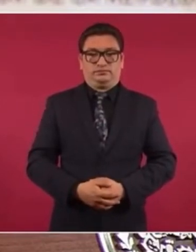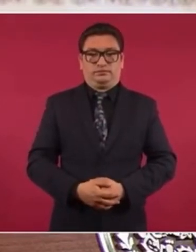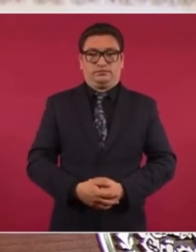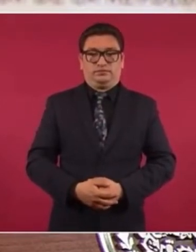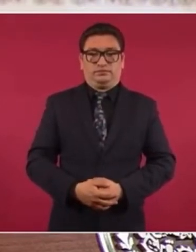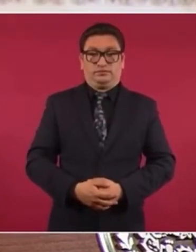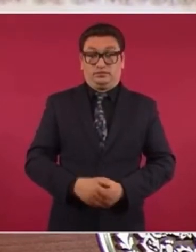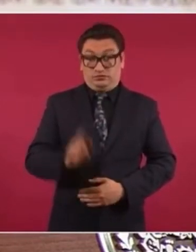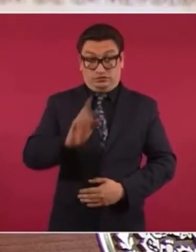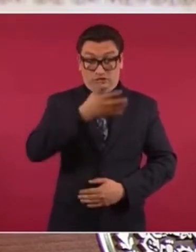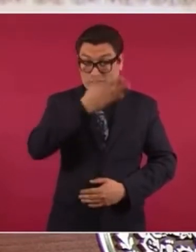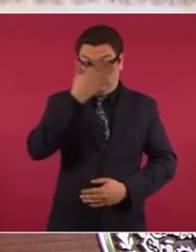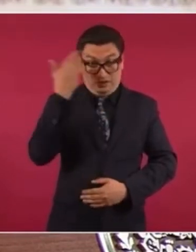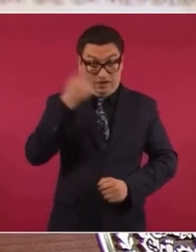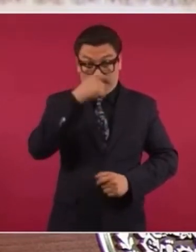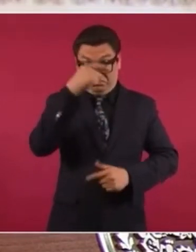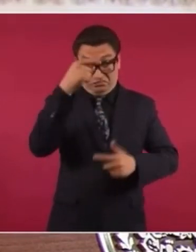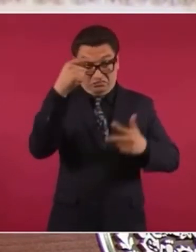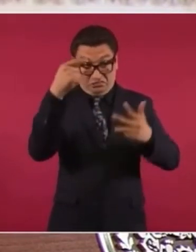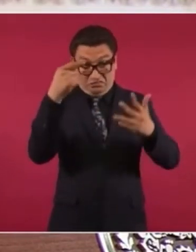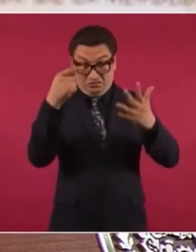¿No se sabe nada de eso?